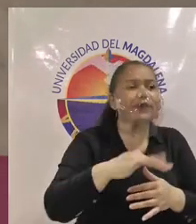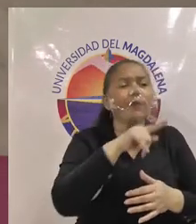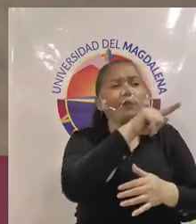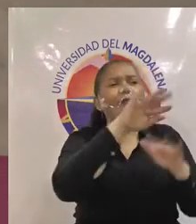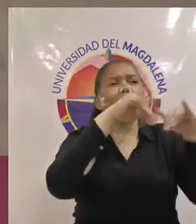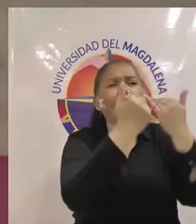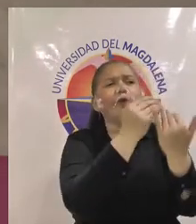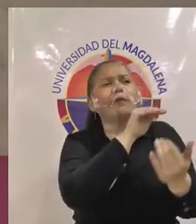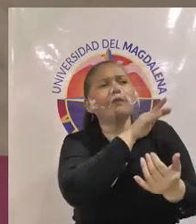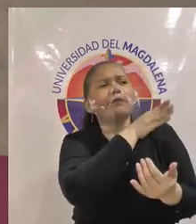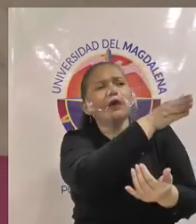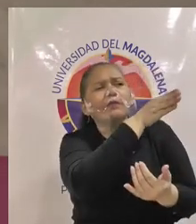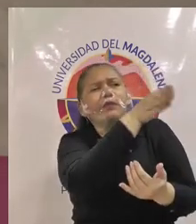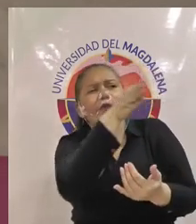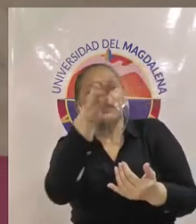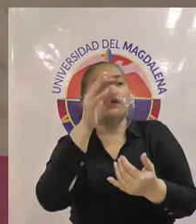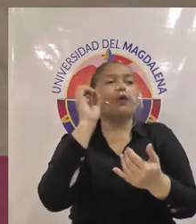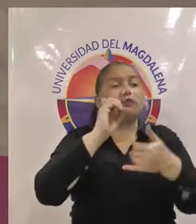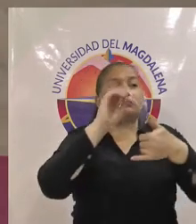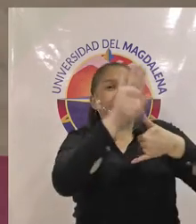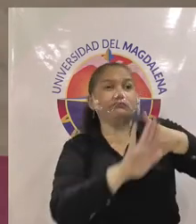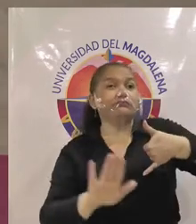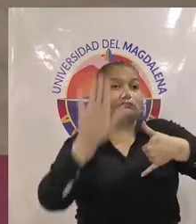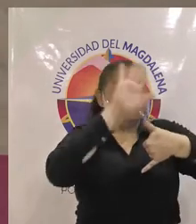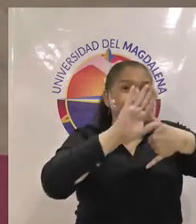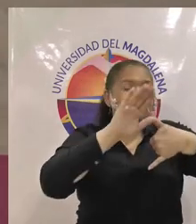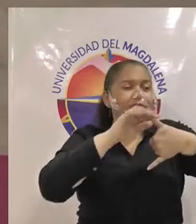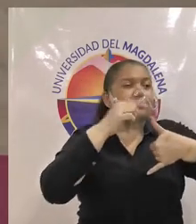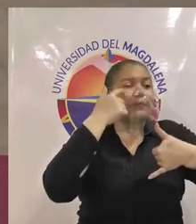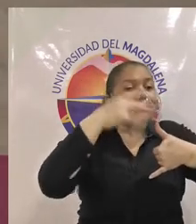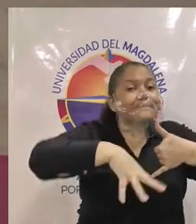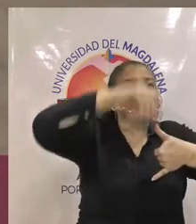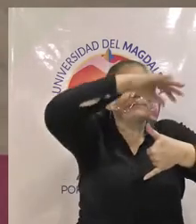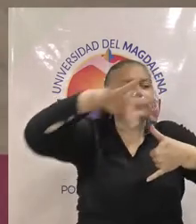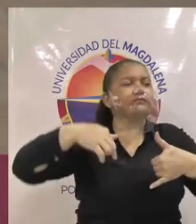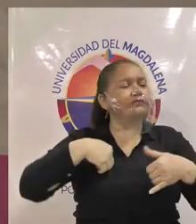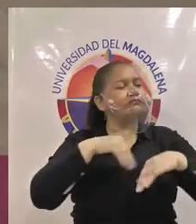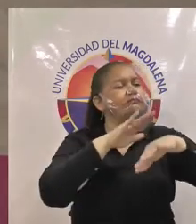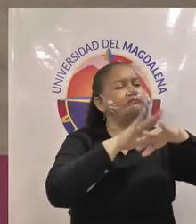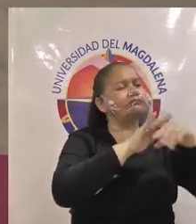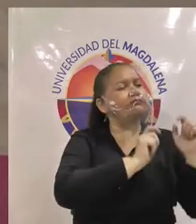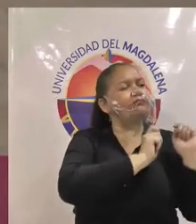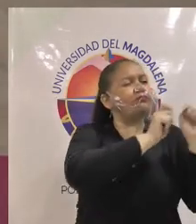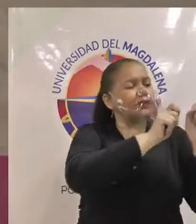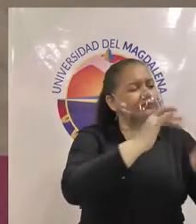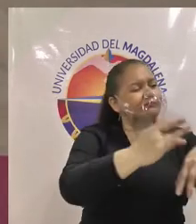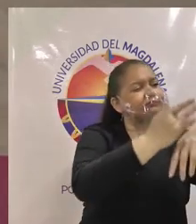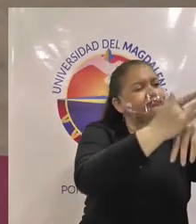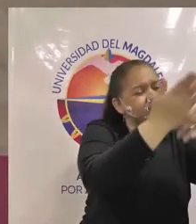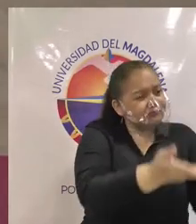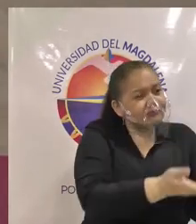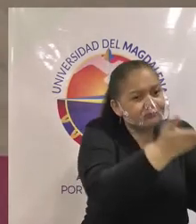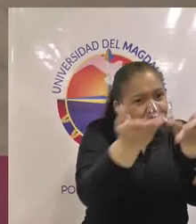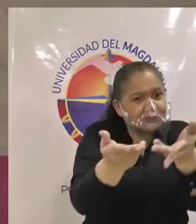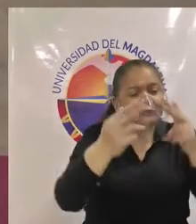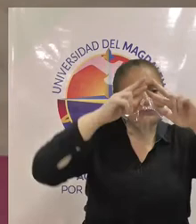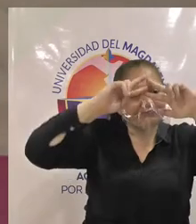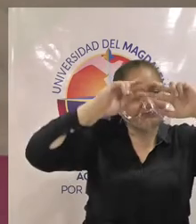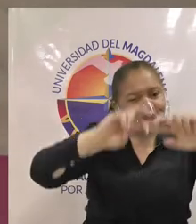tal manera de que se fomente pues la tarea de la investigación porque si nosotros hacemos esto